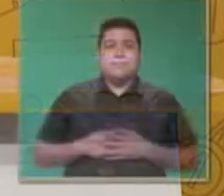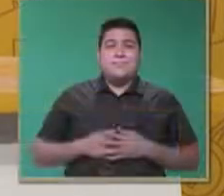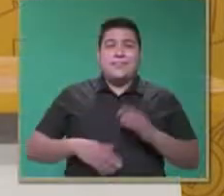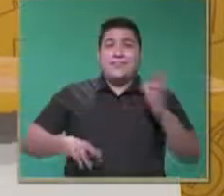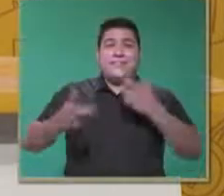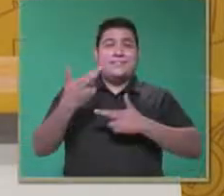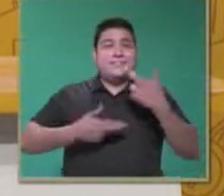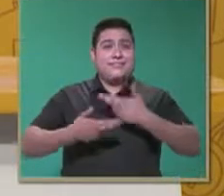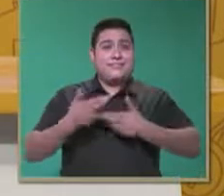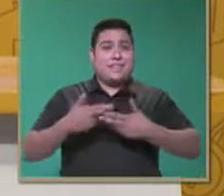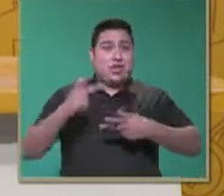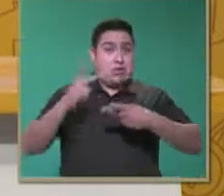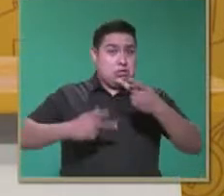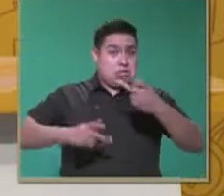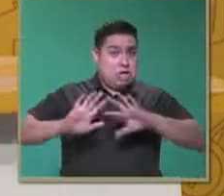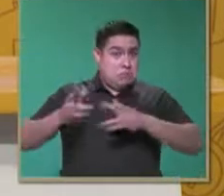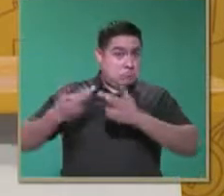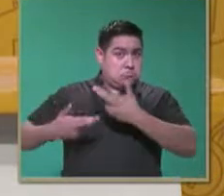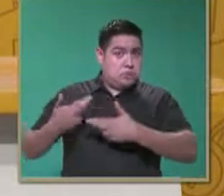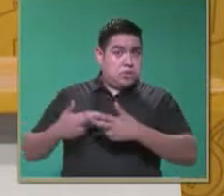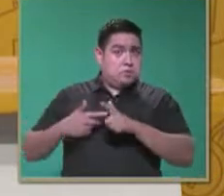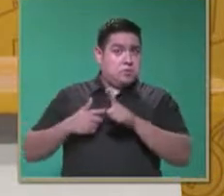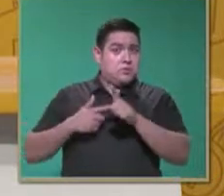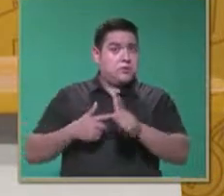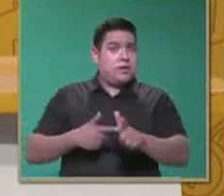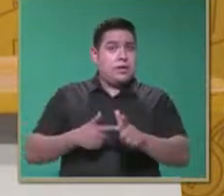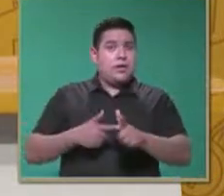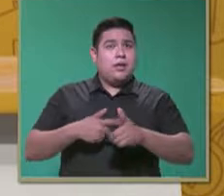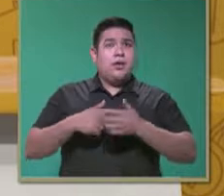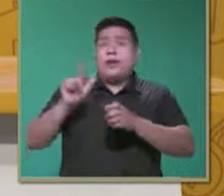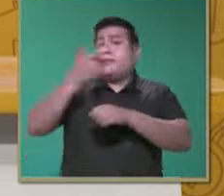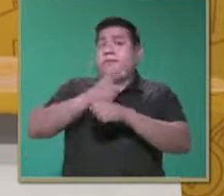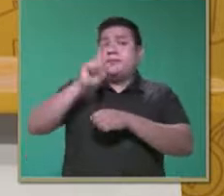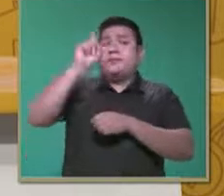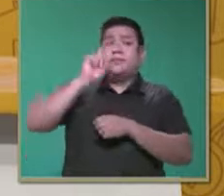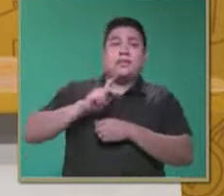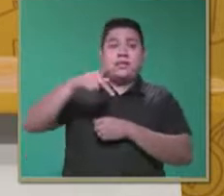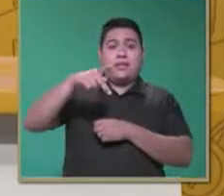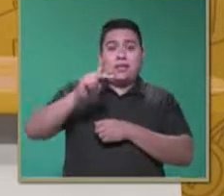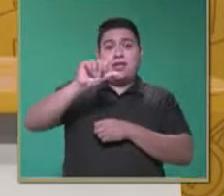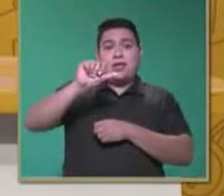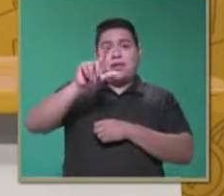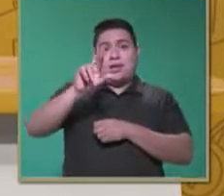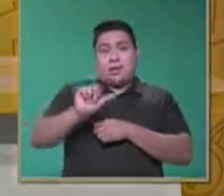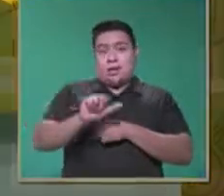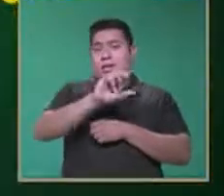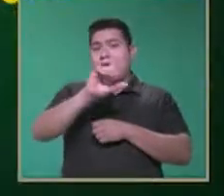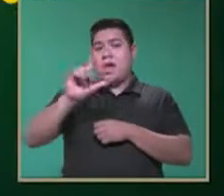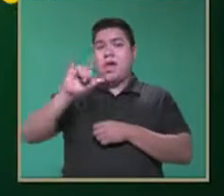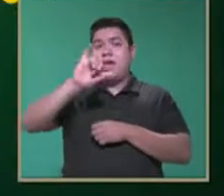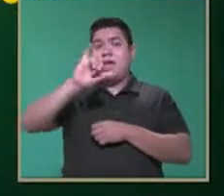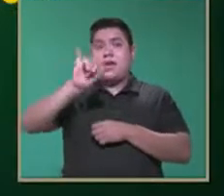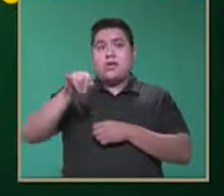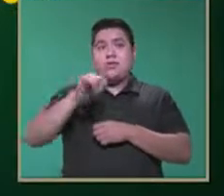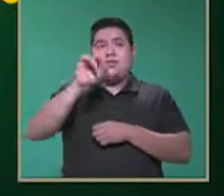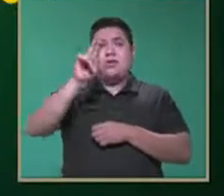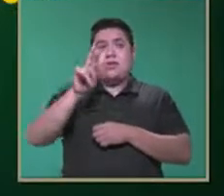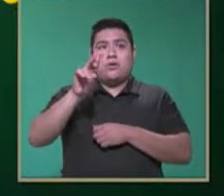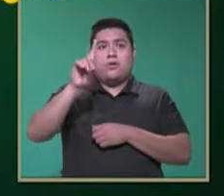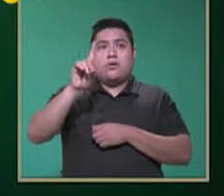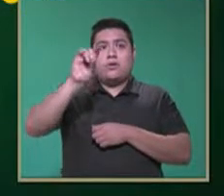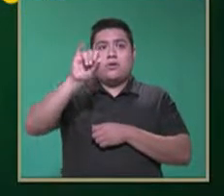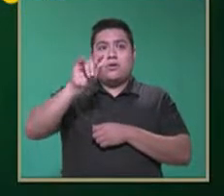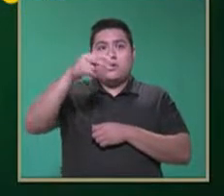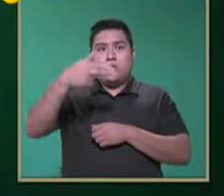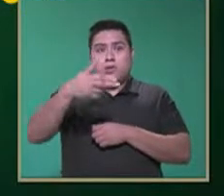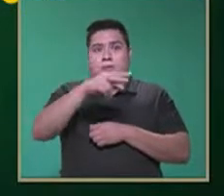Regresamos después de esta pausa y continuamos con la licenciada Carla Judith Valdés Guzmán. Ella trabaja en el